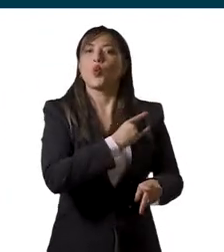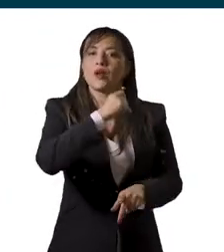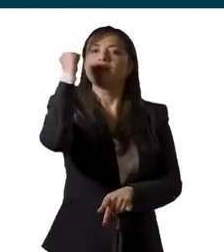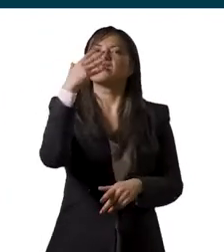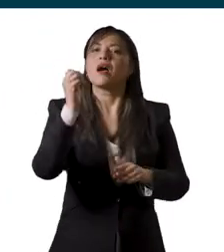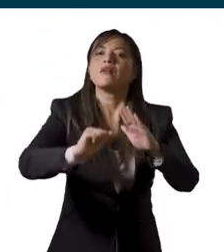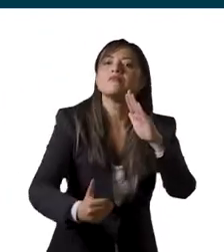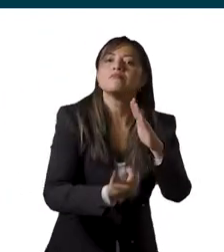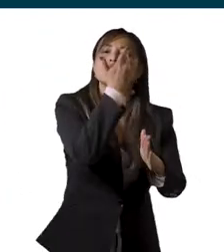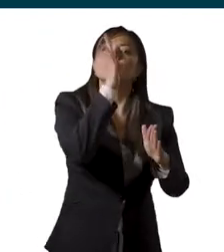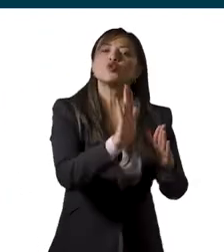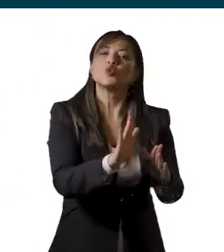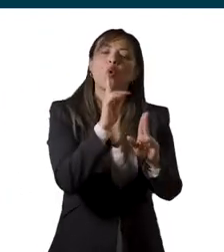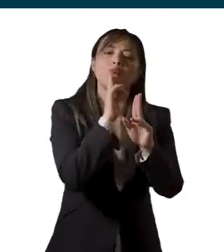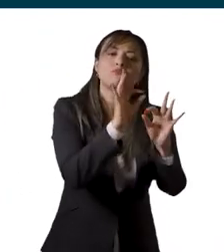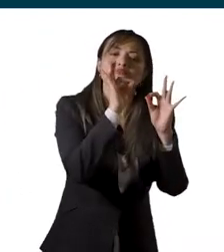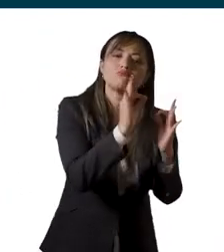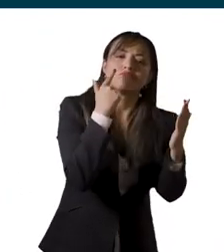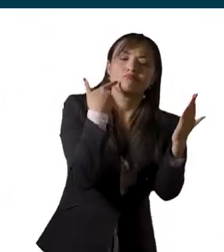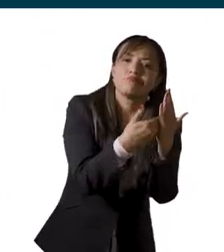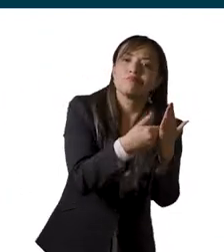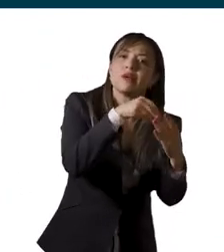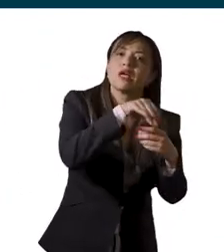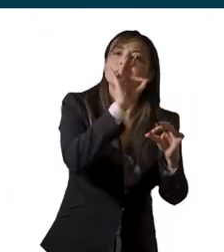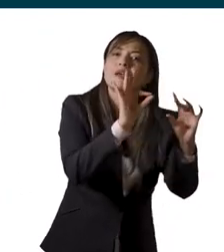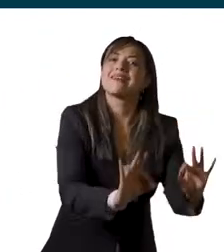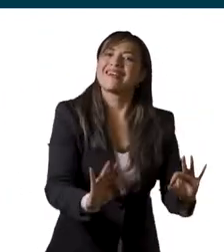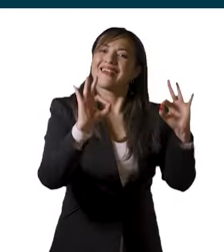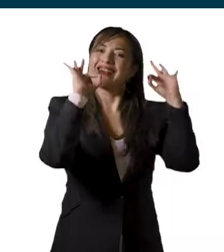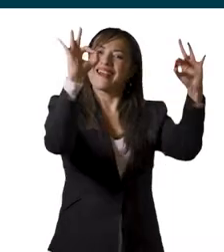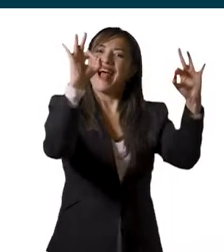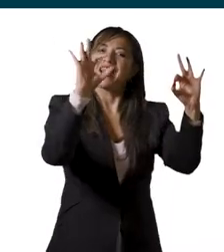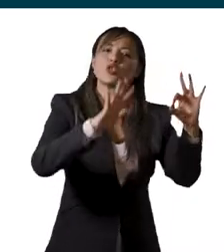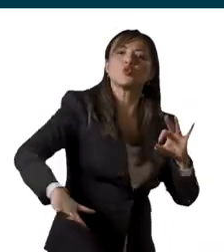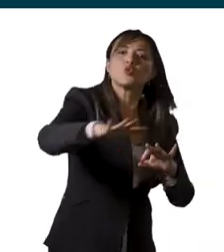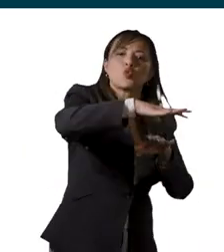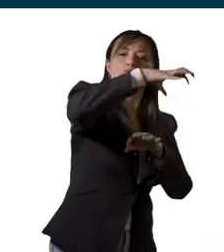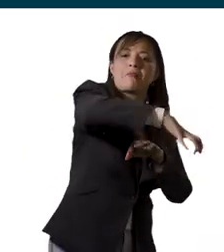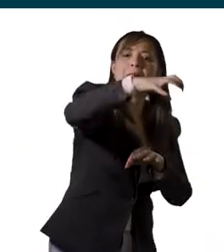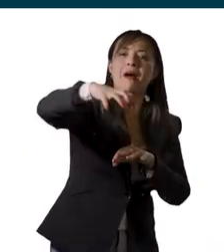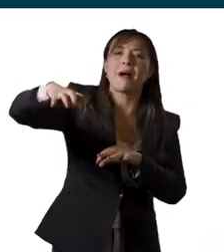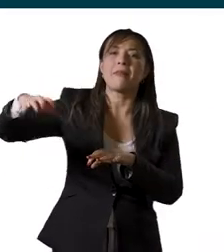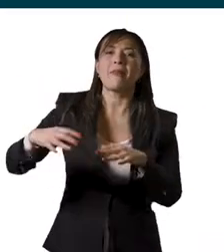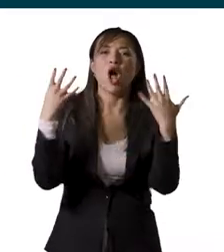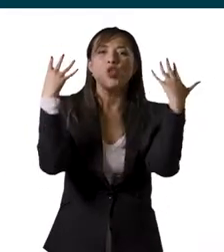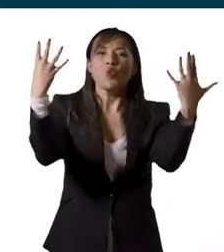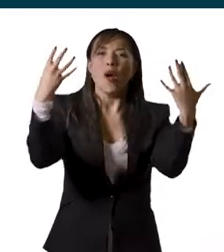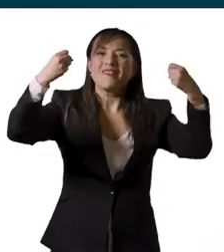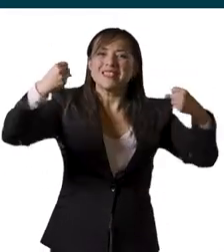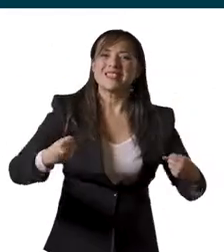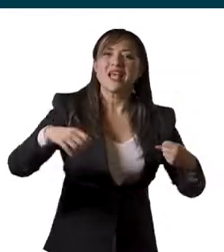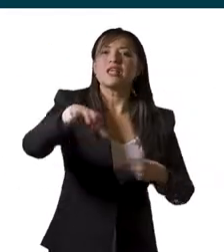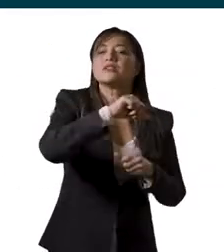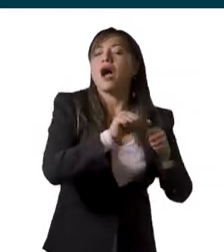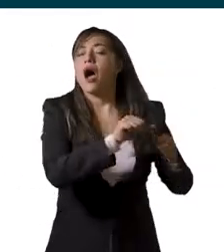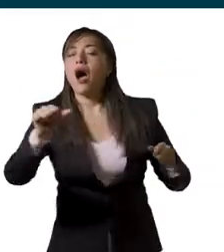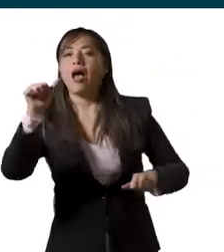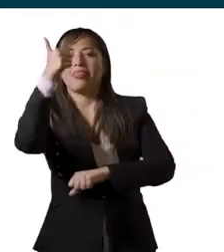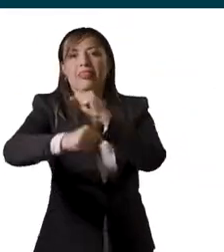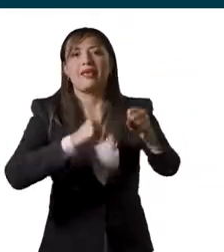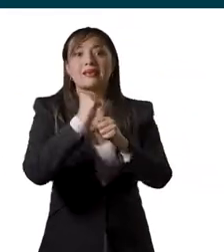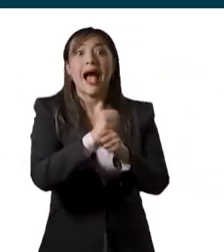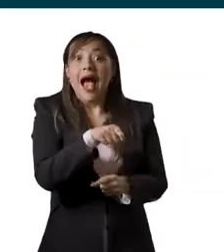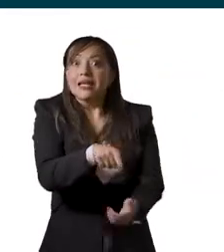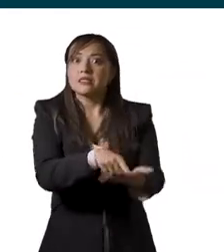Colombia la renovación de la Acreditación Institucional de Alta Calidad Multicampus para sus nueve sedes con una vigencia de 10